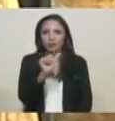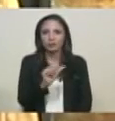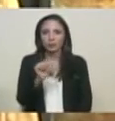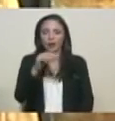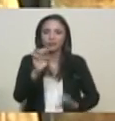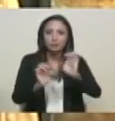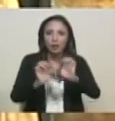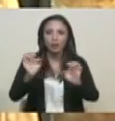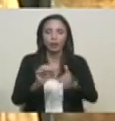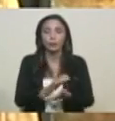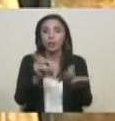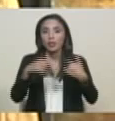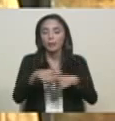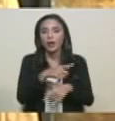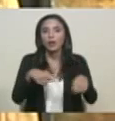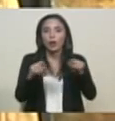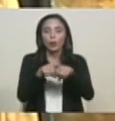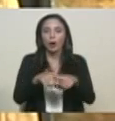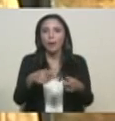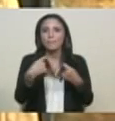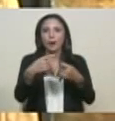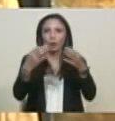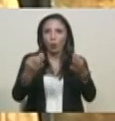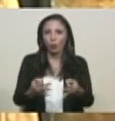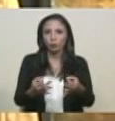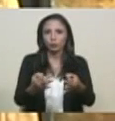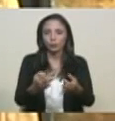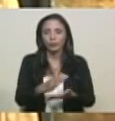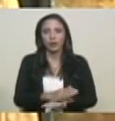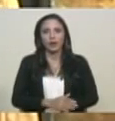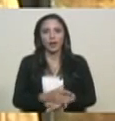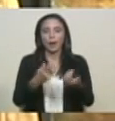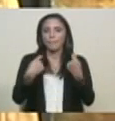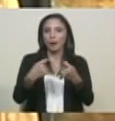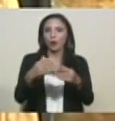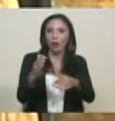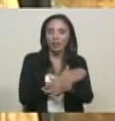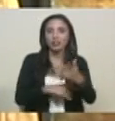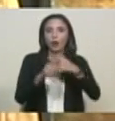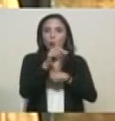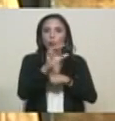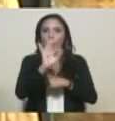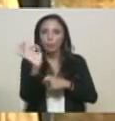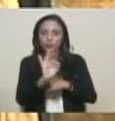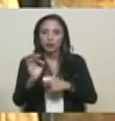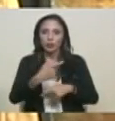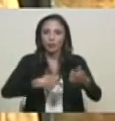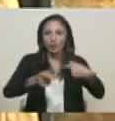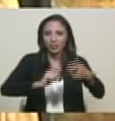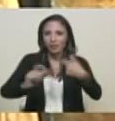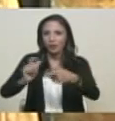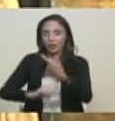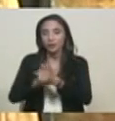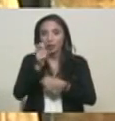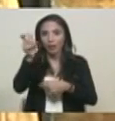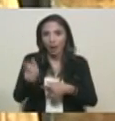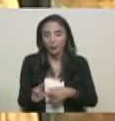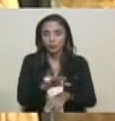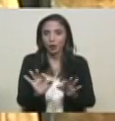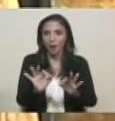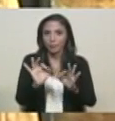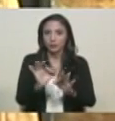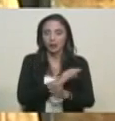Igualmente, se establece en el impuesto sobre la renta, el pago de anticipos del 1% sobre las ventas diarias de los contribuyentes